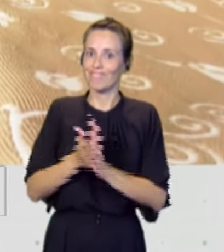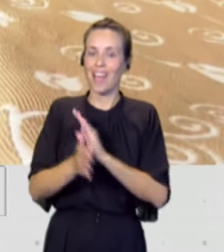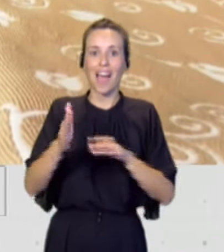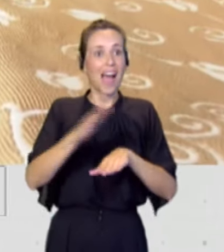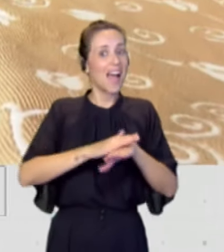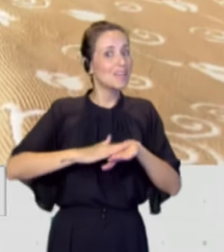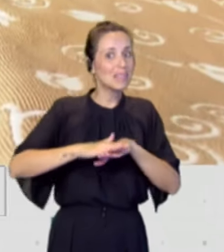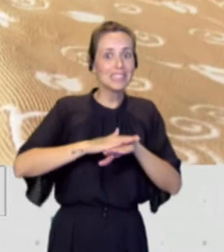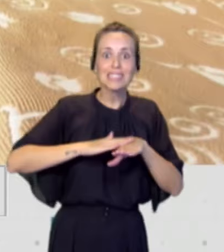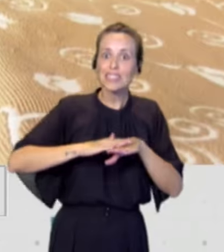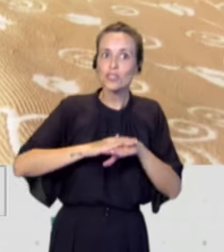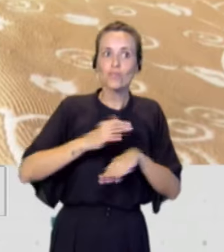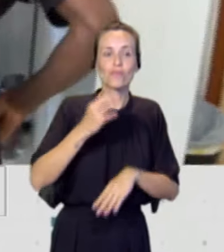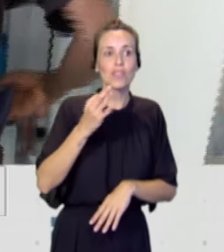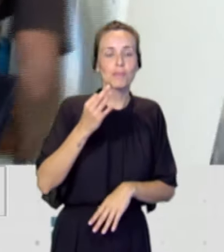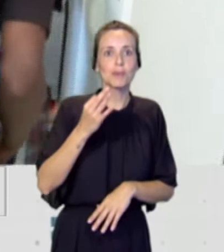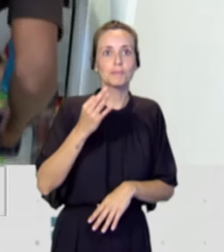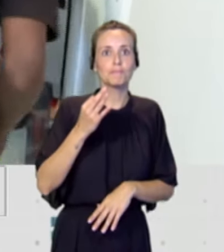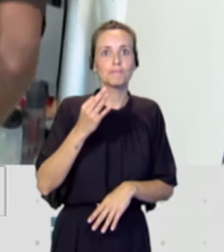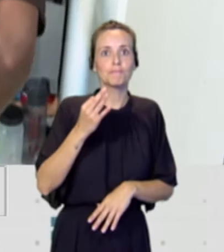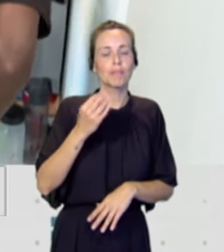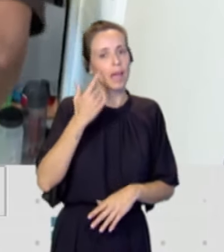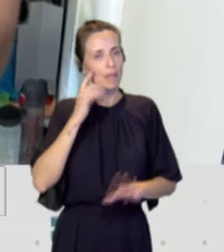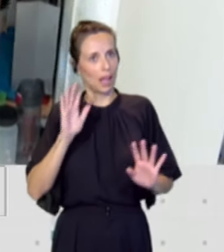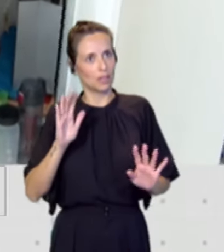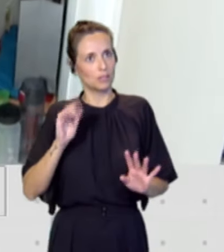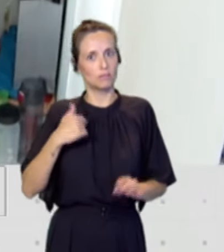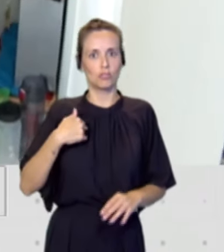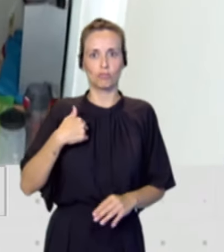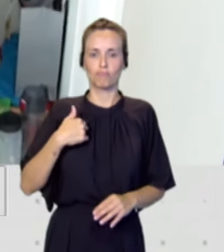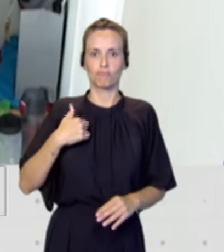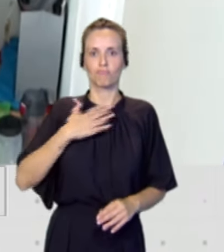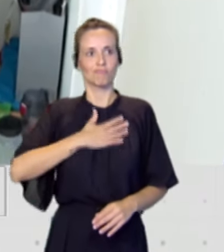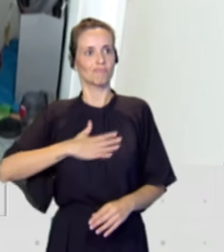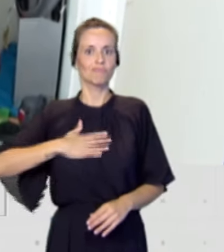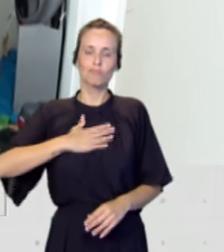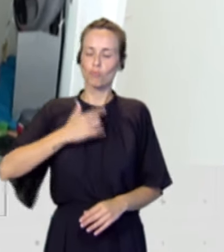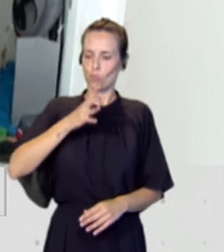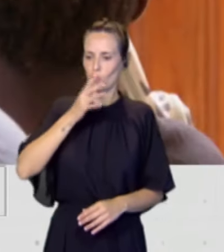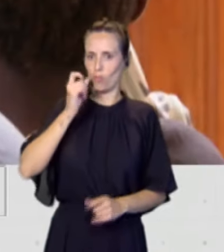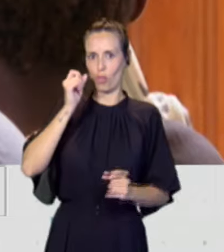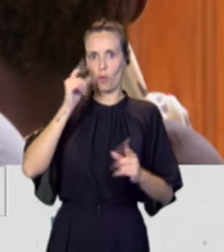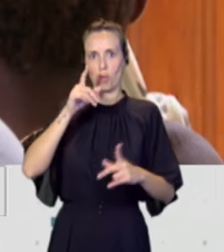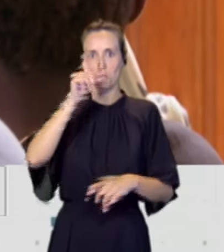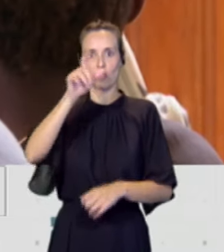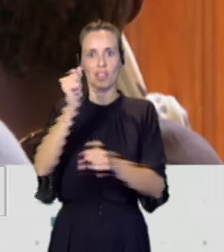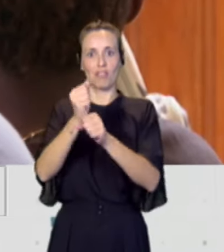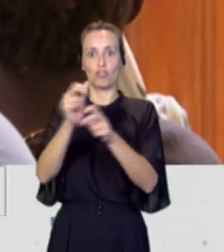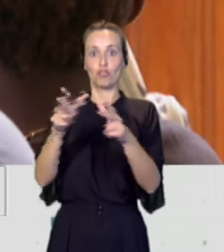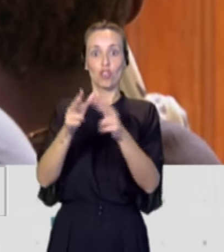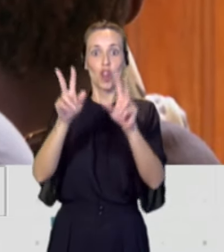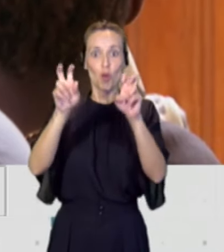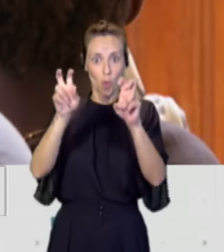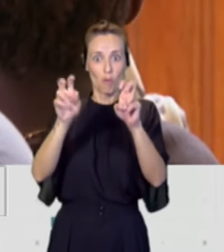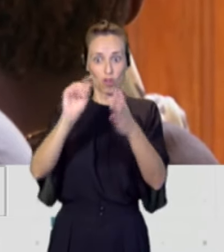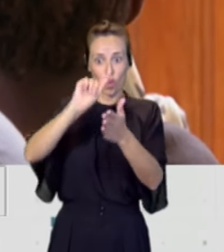mismo. Me congratula saber que han habido nuevas contrataciones de trabajadores sociales, porque efectivamente lo que viene